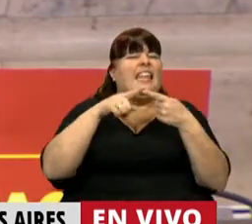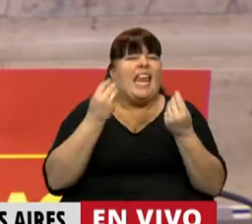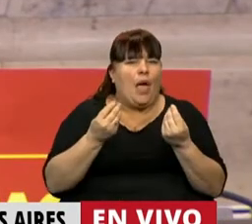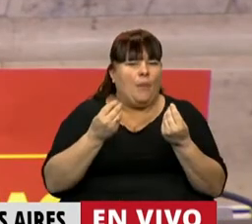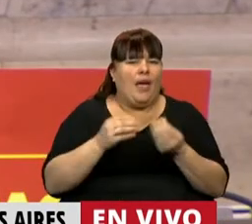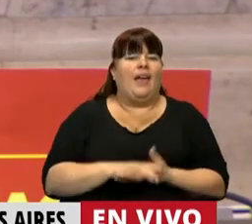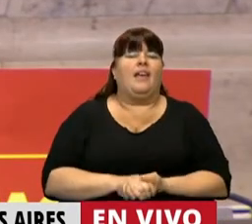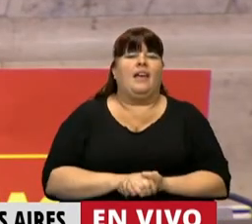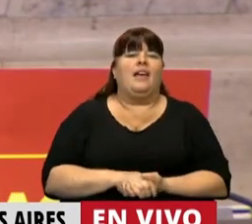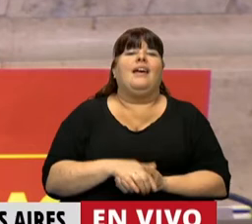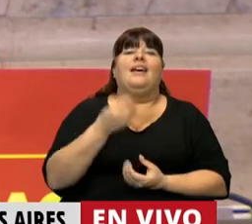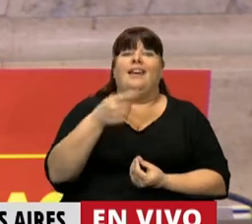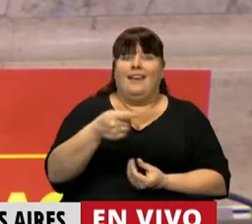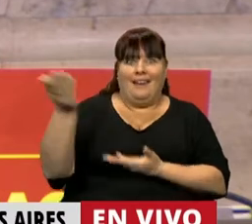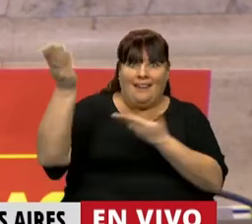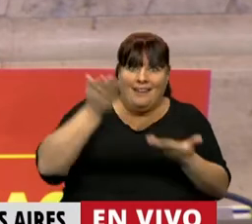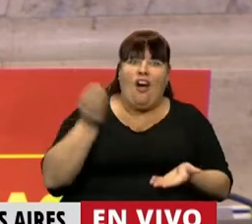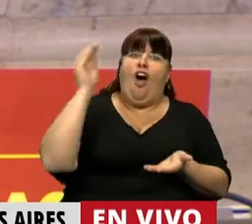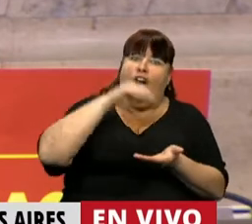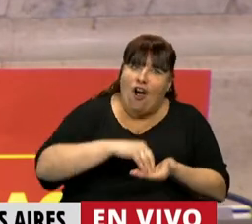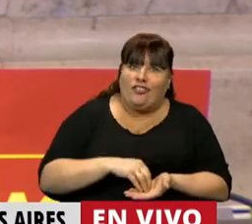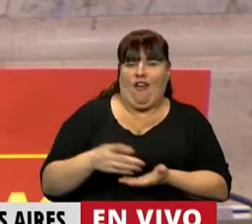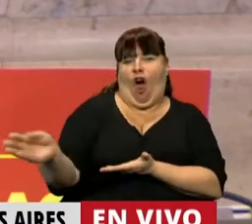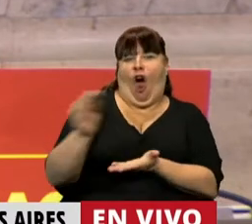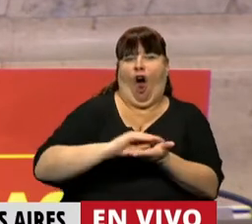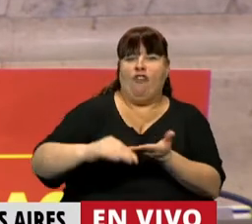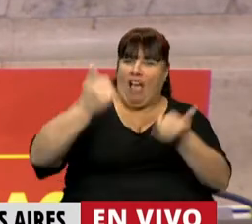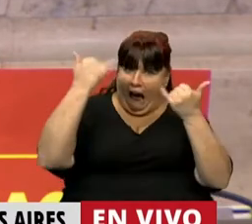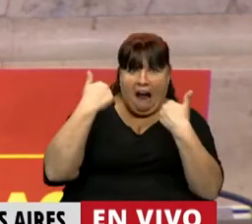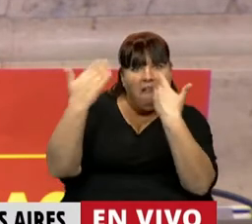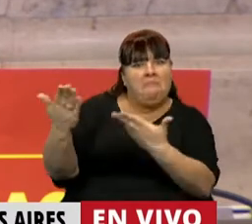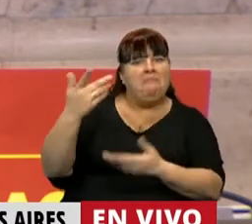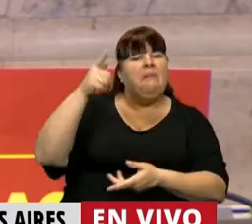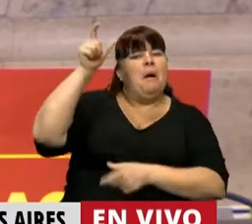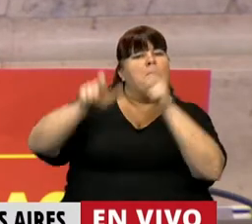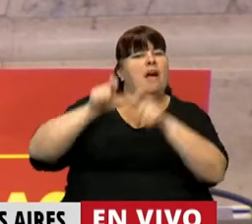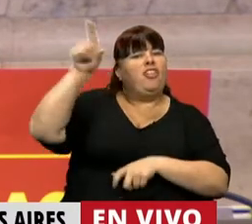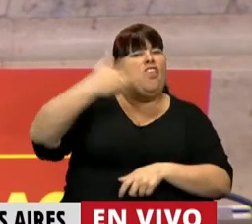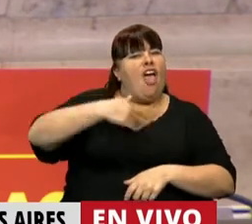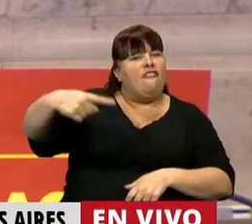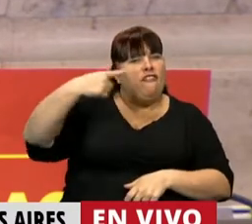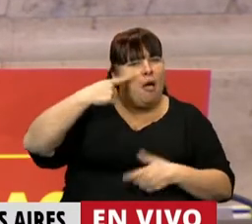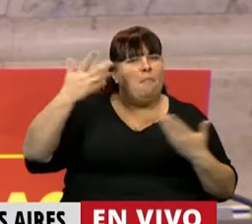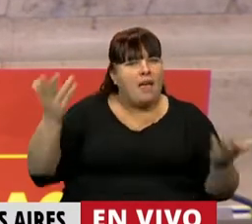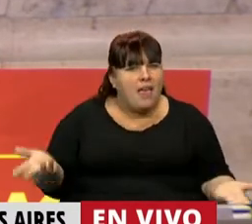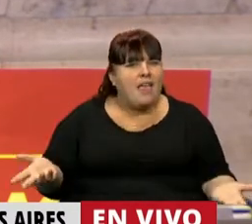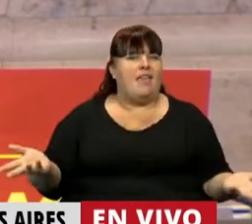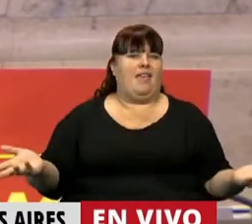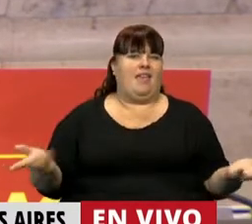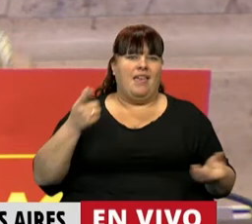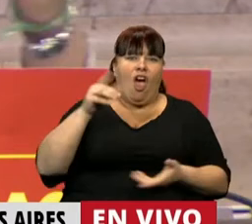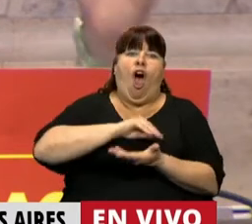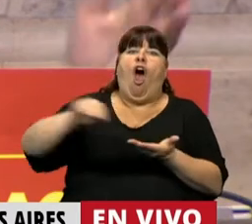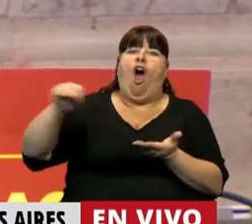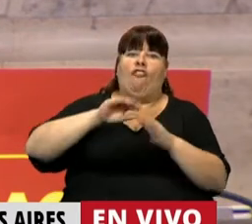esta recepción nuevamente con oficina incluida a los funcionarios del Fondo Monetario Internacional,